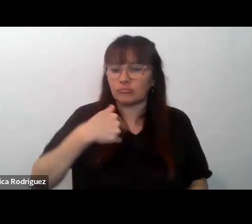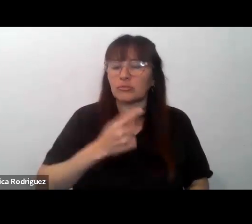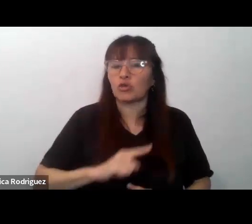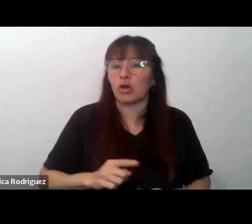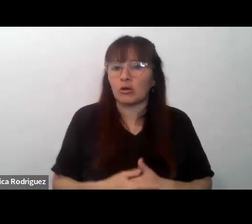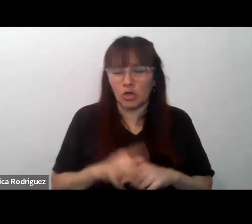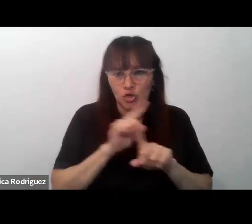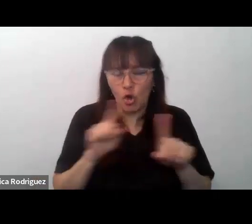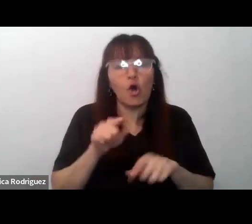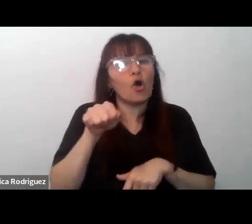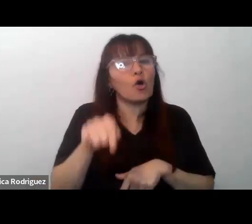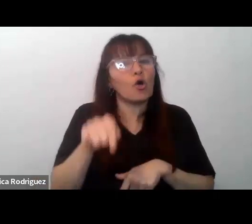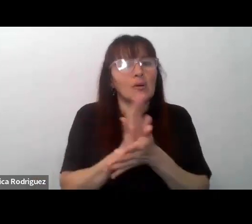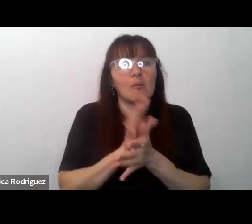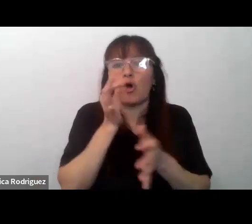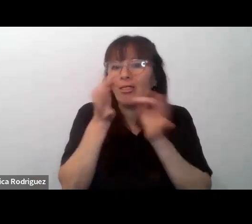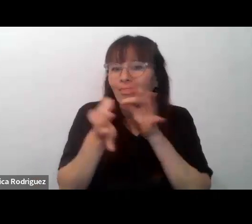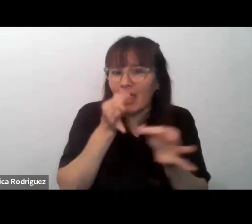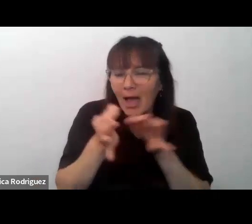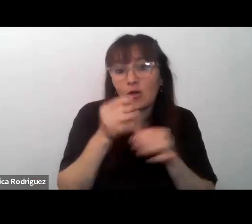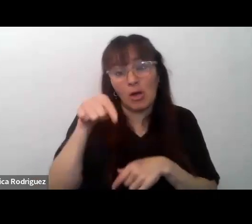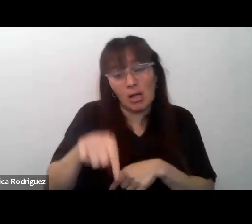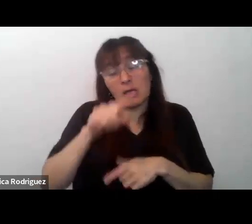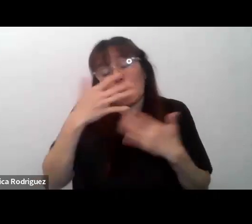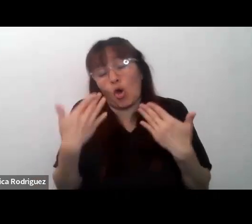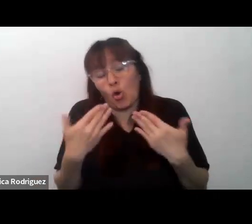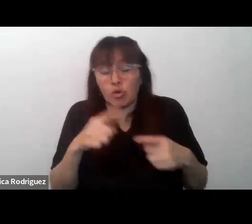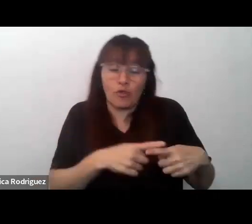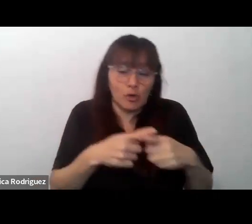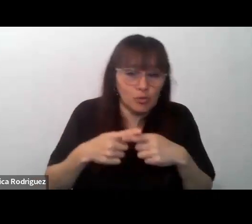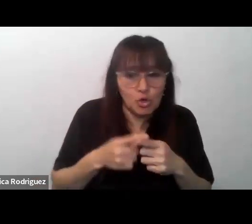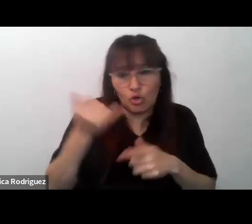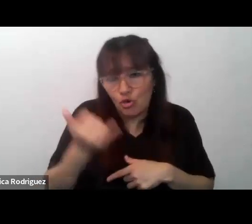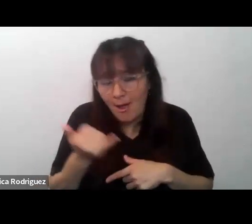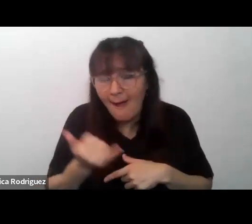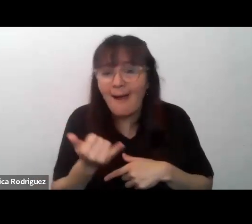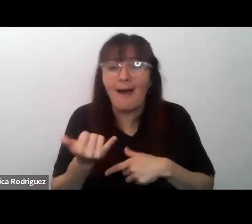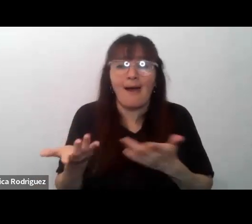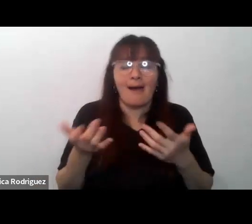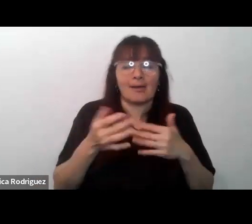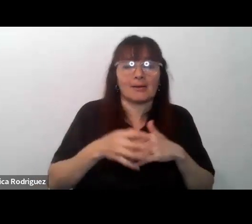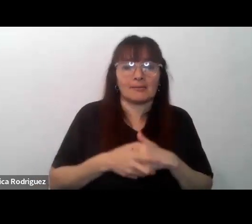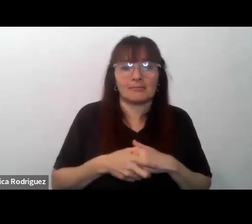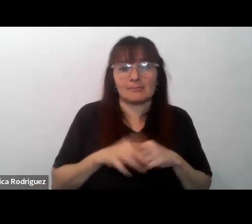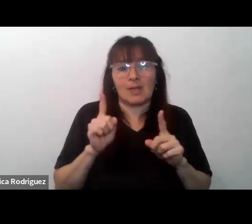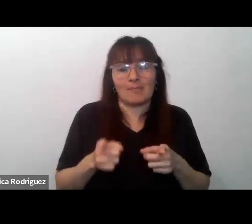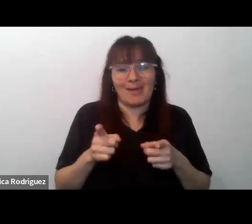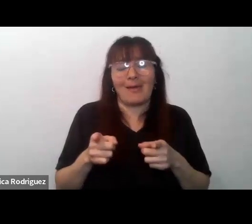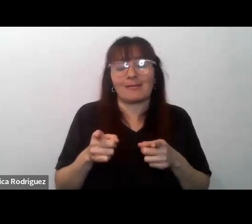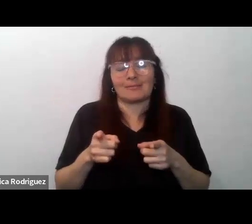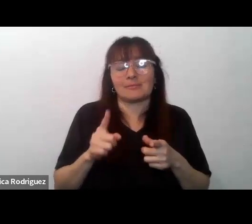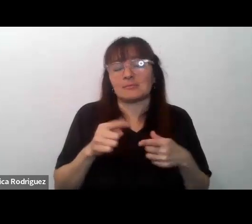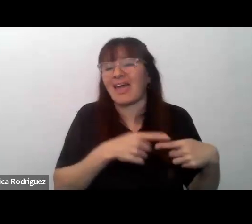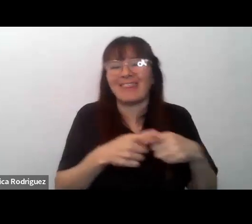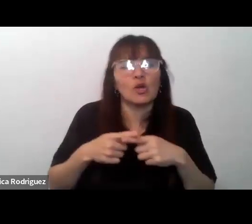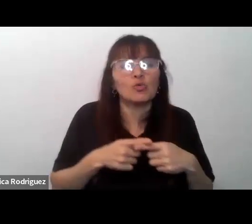un diálogo allí donde hay tensiones allí donde la tensión de los puntos de